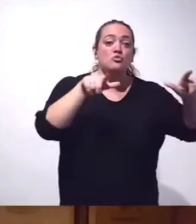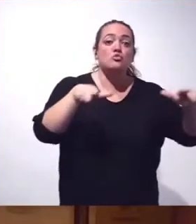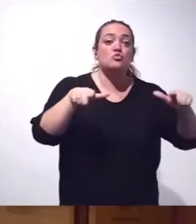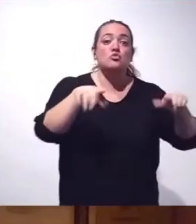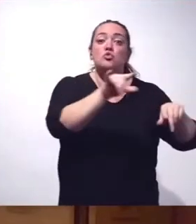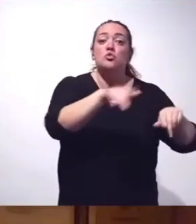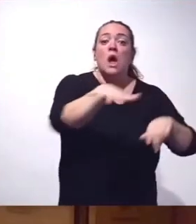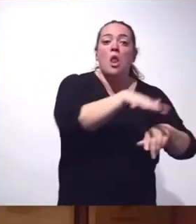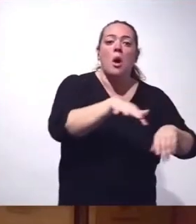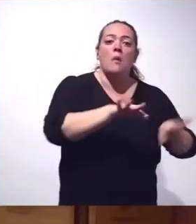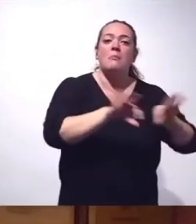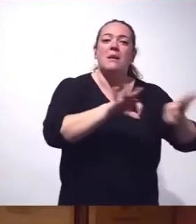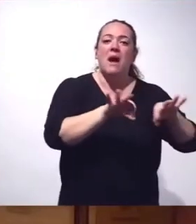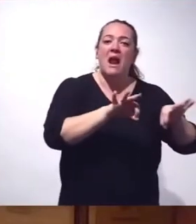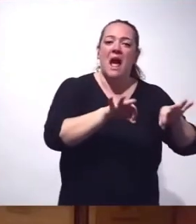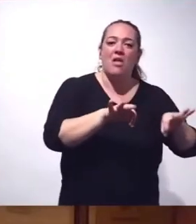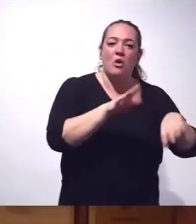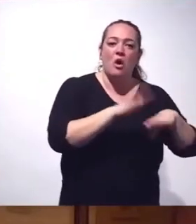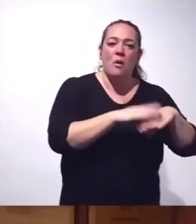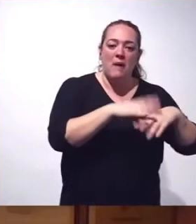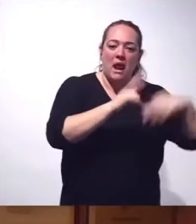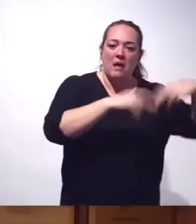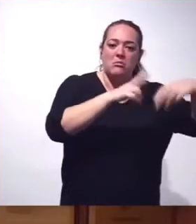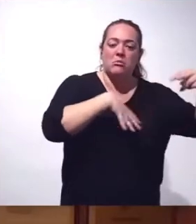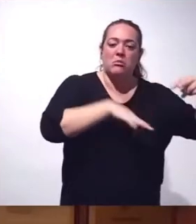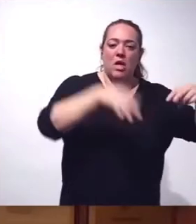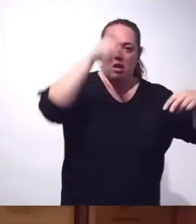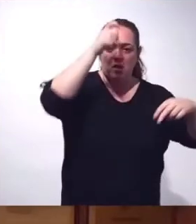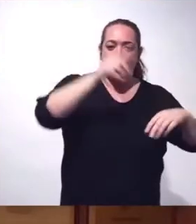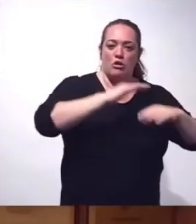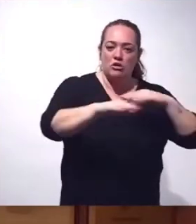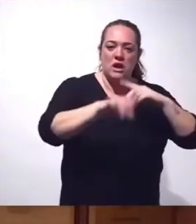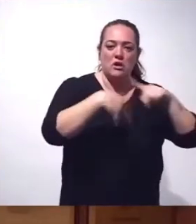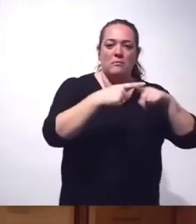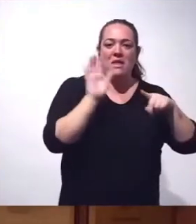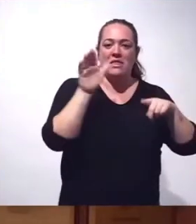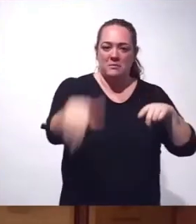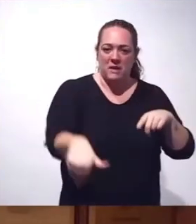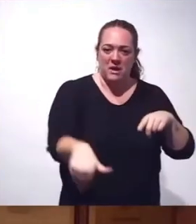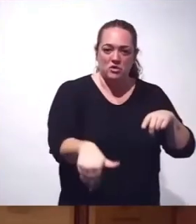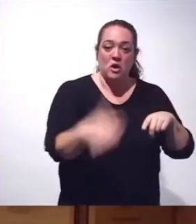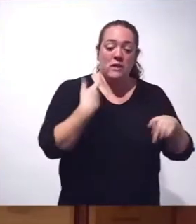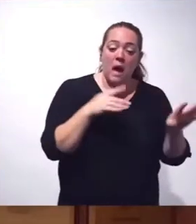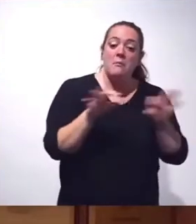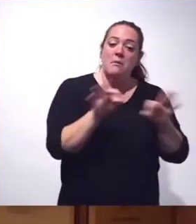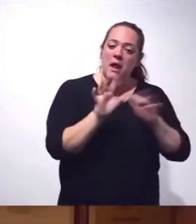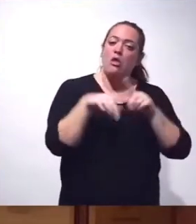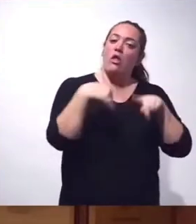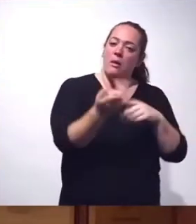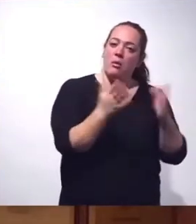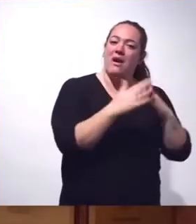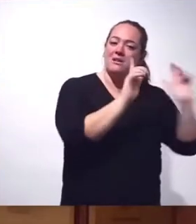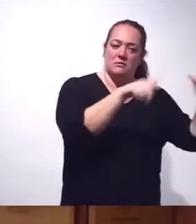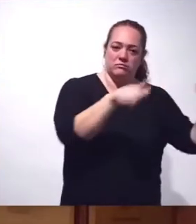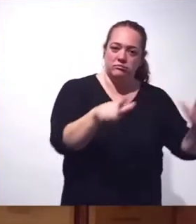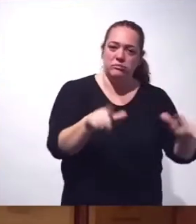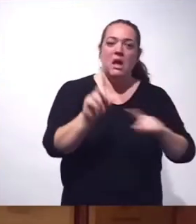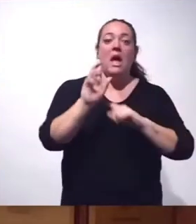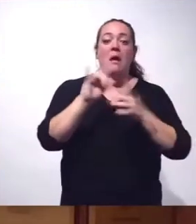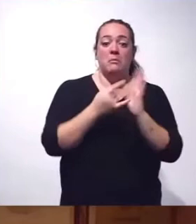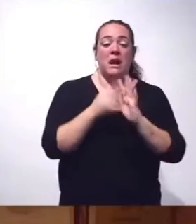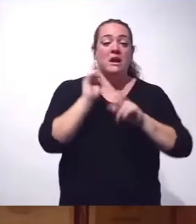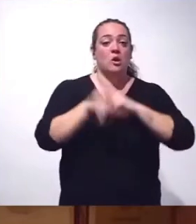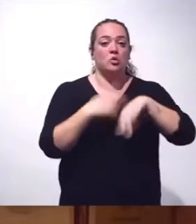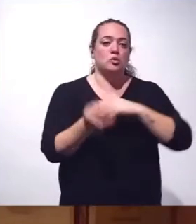estén en orden para poder urbanizarlo, tanto en los municipios de Los Llanos como en el del Paso. Y junto a ello, seguimos con el plan de reconstrucción.